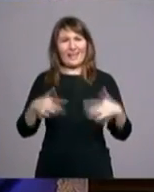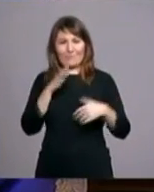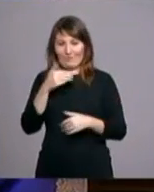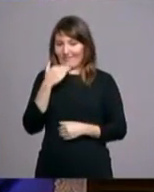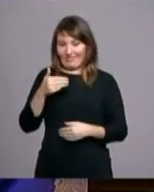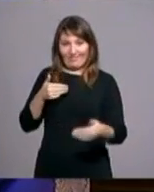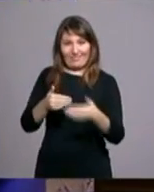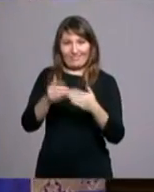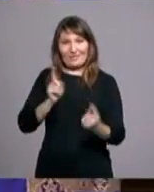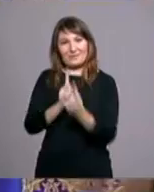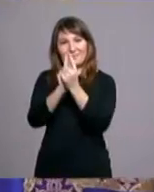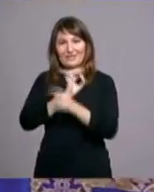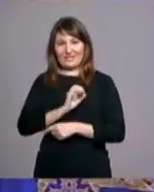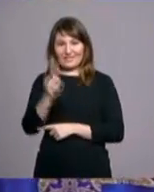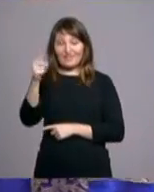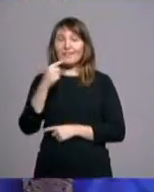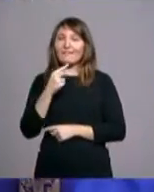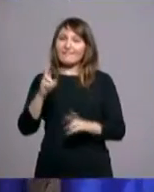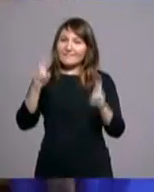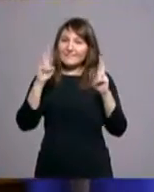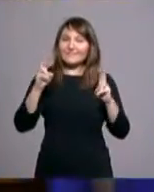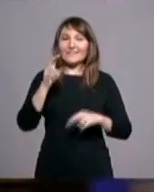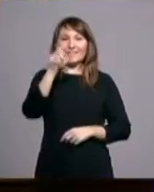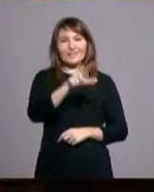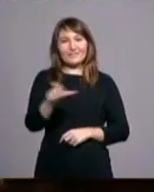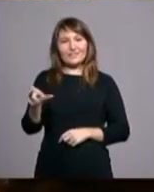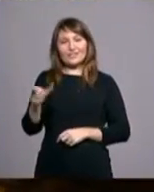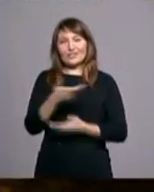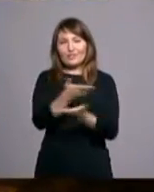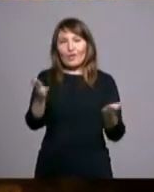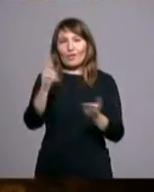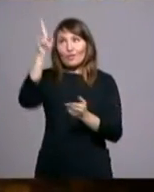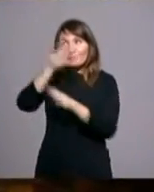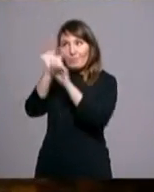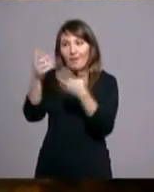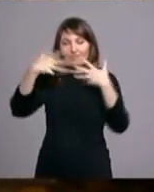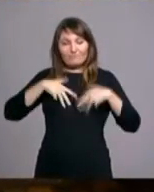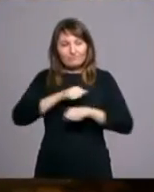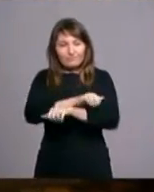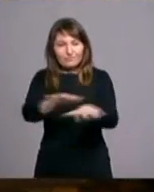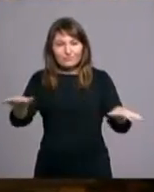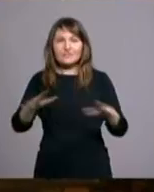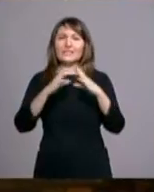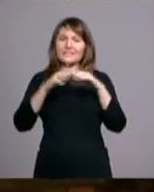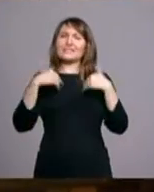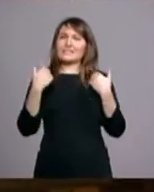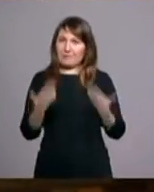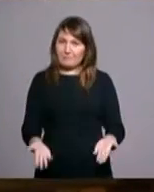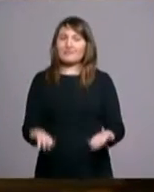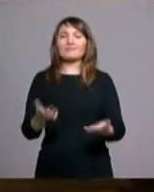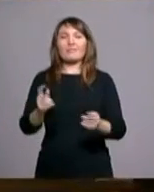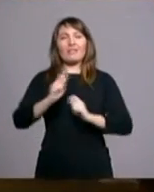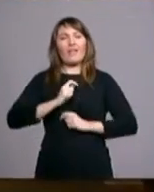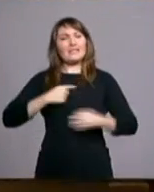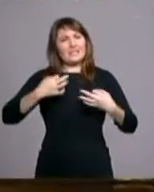Señor. En este sentido, deseo que la paz de Dios llegue a todos los hombres, que esta paz ocupe la existencia de la Iglesia y que sea también la que nos dé